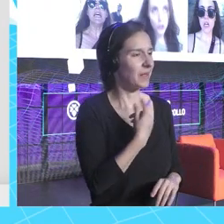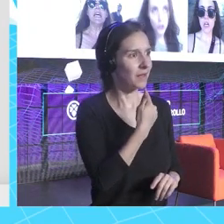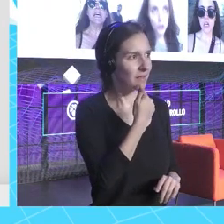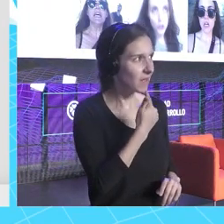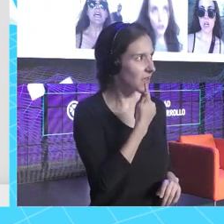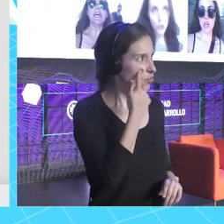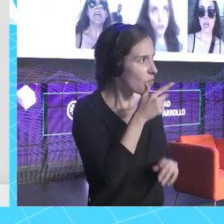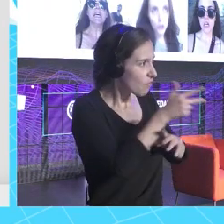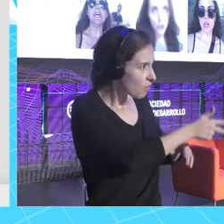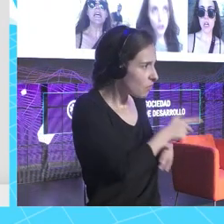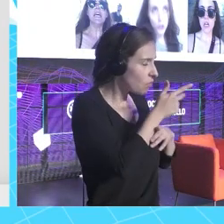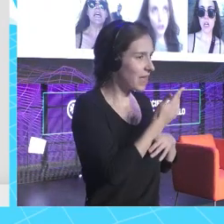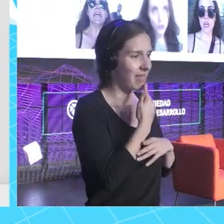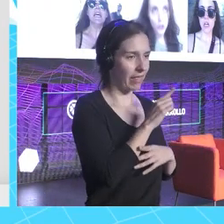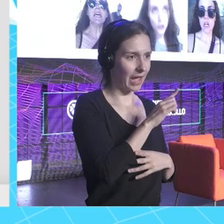grabar con una cámara?